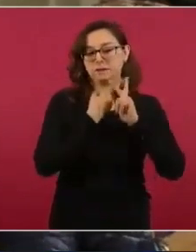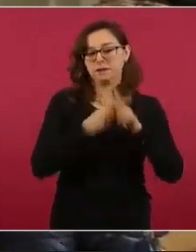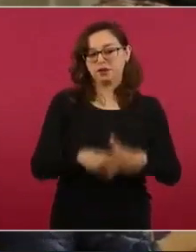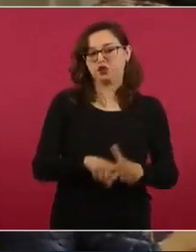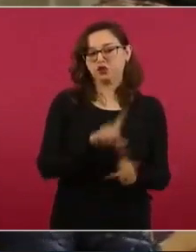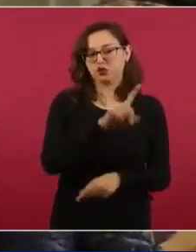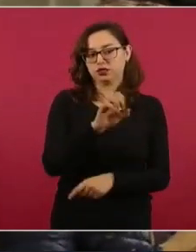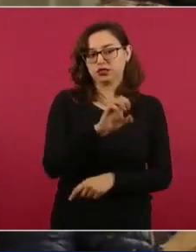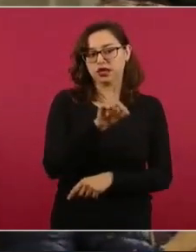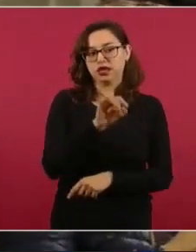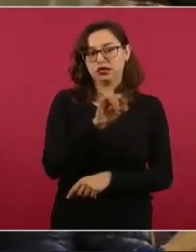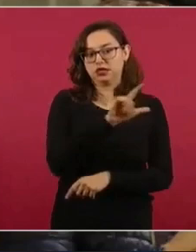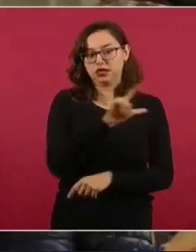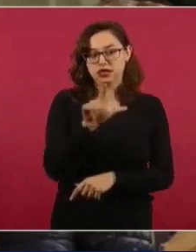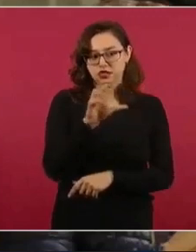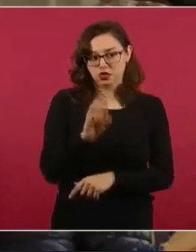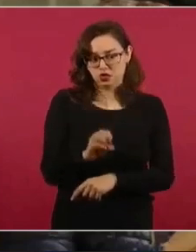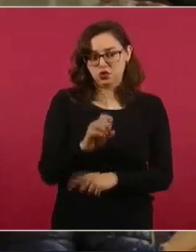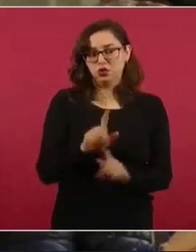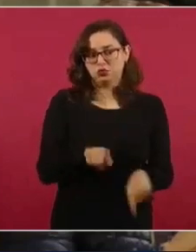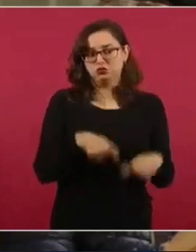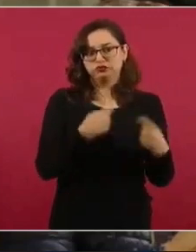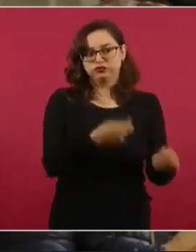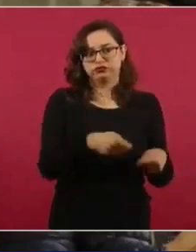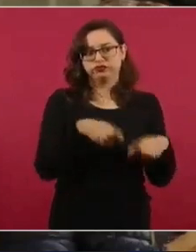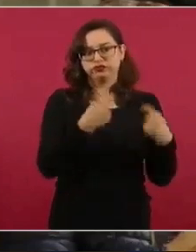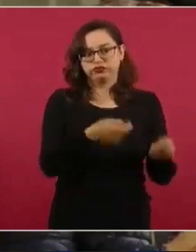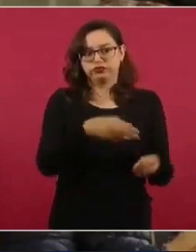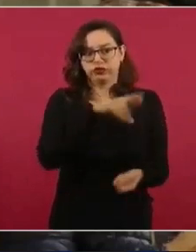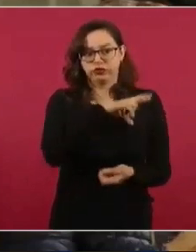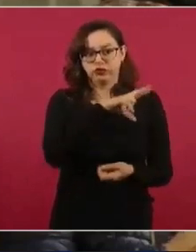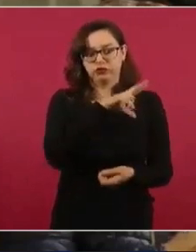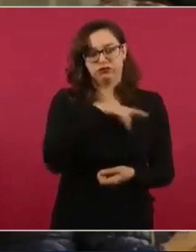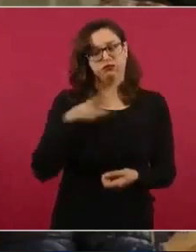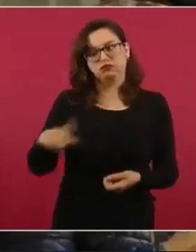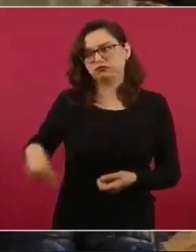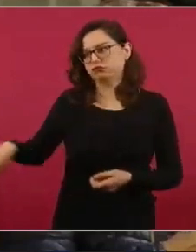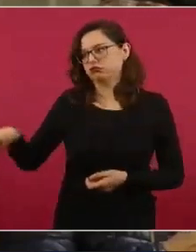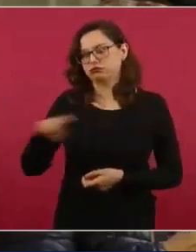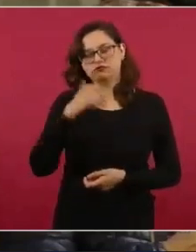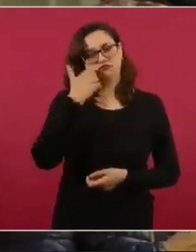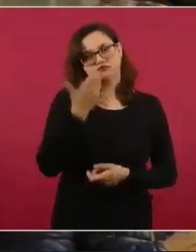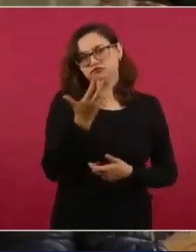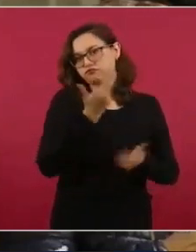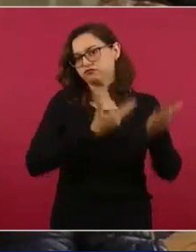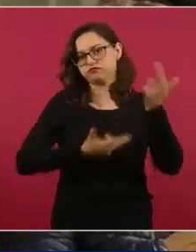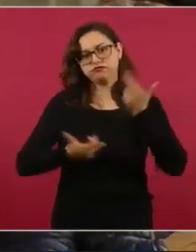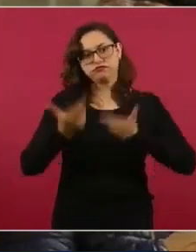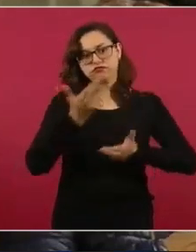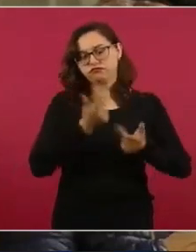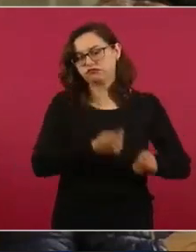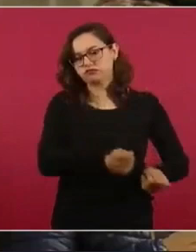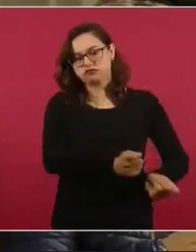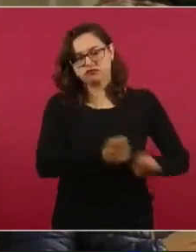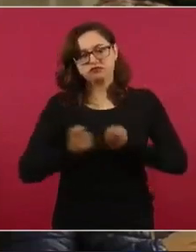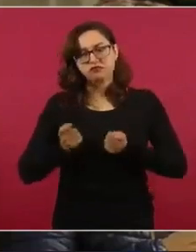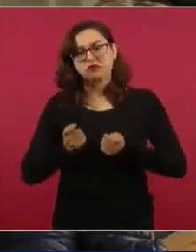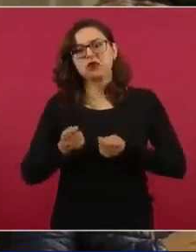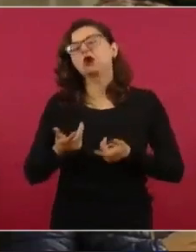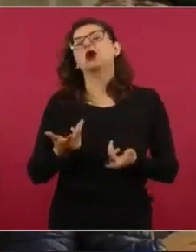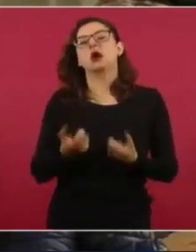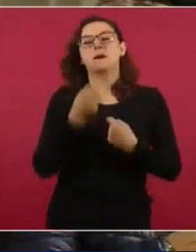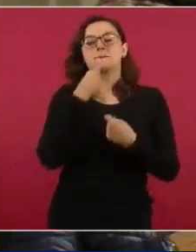su momento, así como también la participación directa y activa de Víctor Flores, el dirigente del